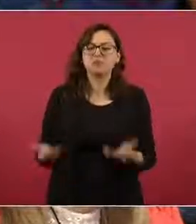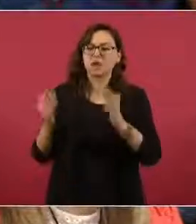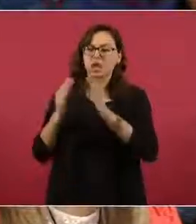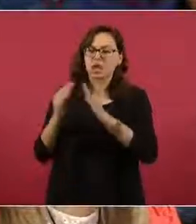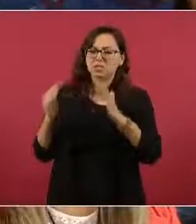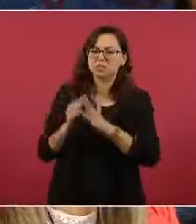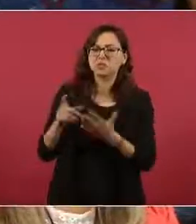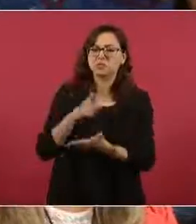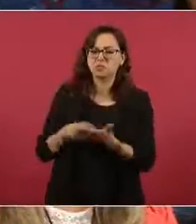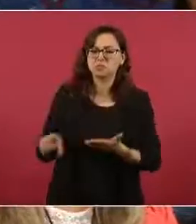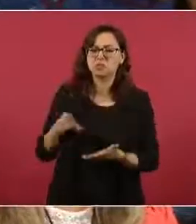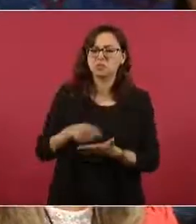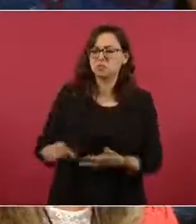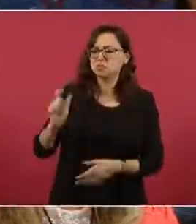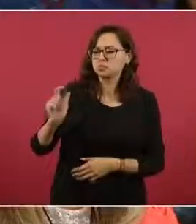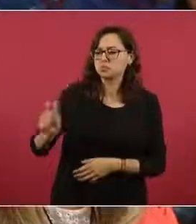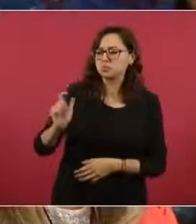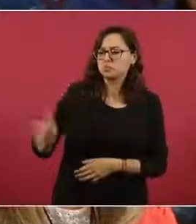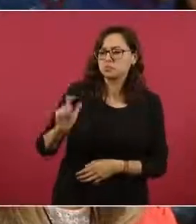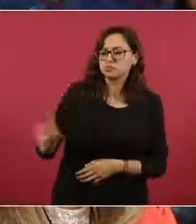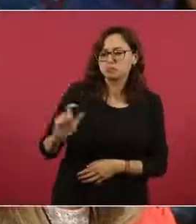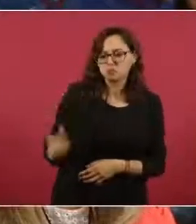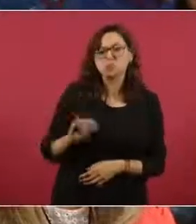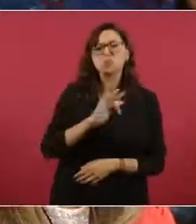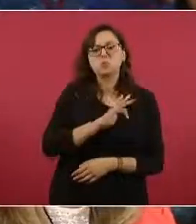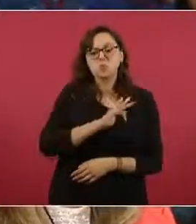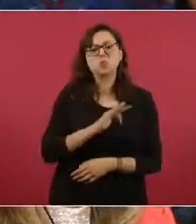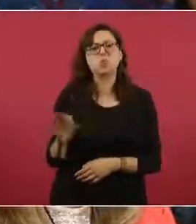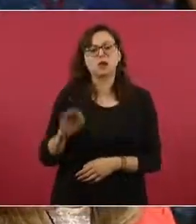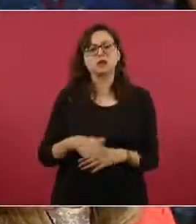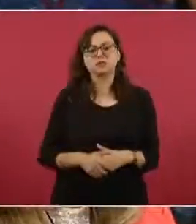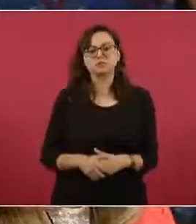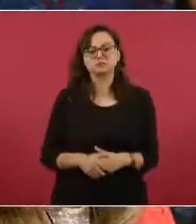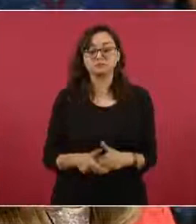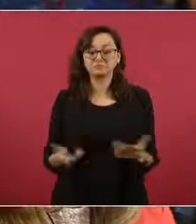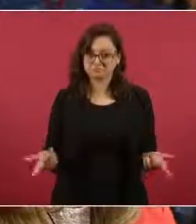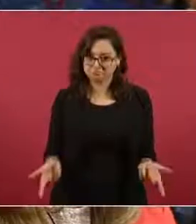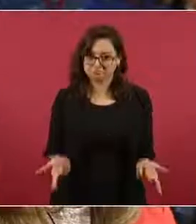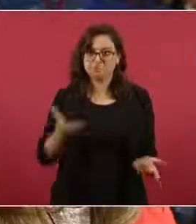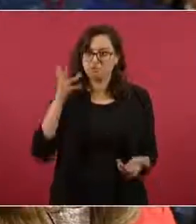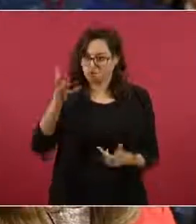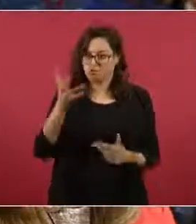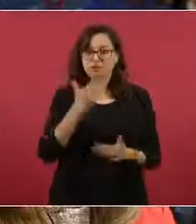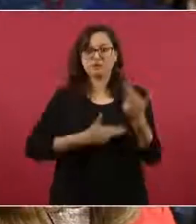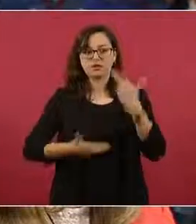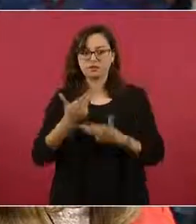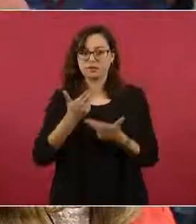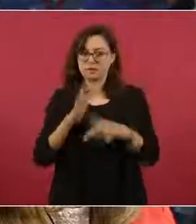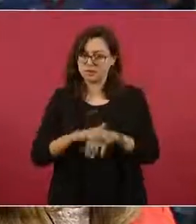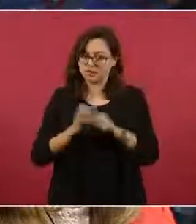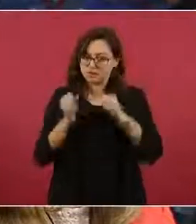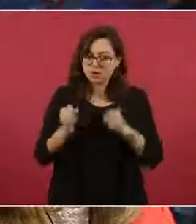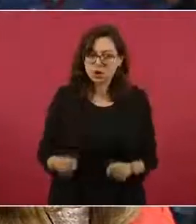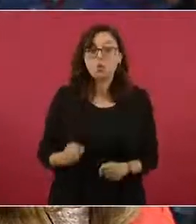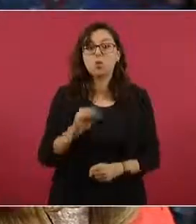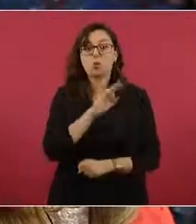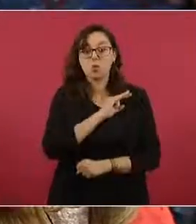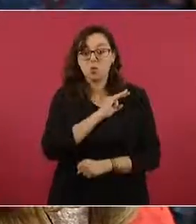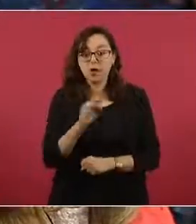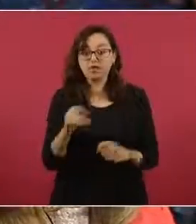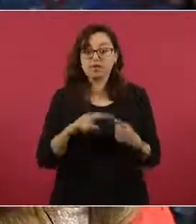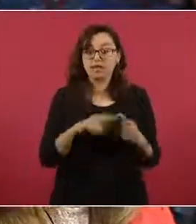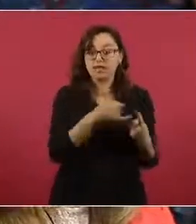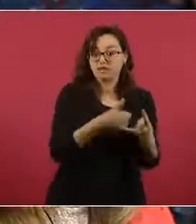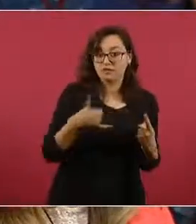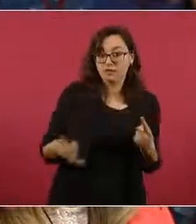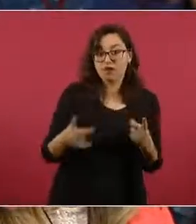sin problema lo pueden pagar, como ellos lo dicen. Su casa. ¿Se podría hacer un programa en conjunto entre el Infonavit y el IMSS para que